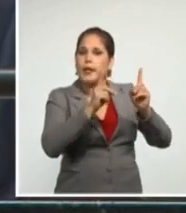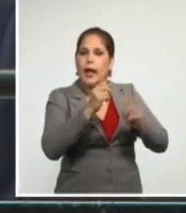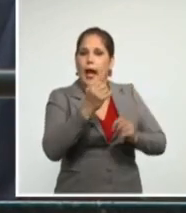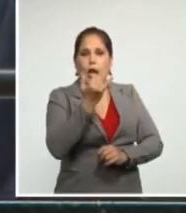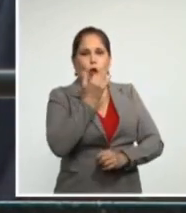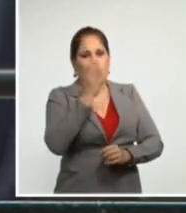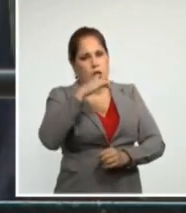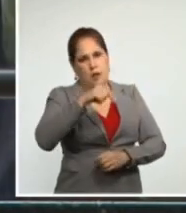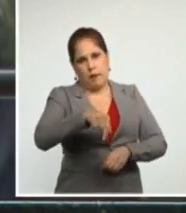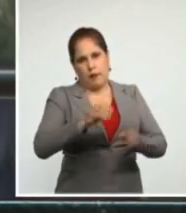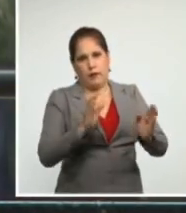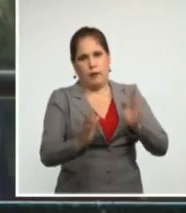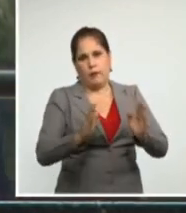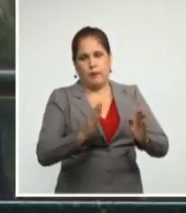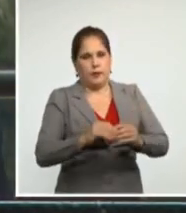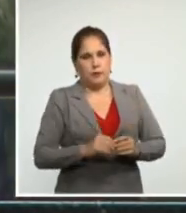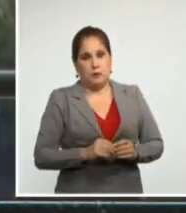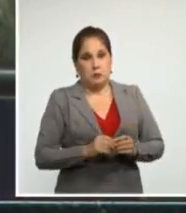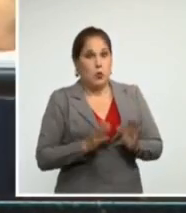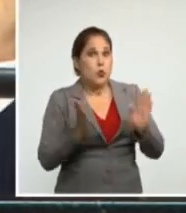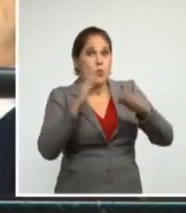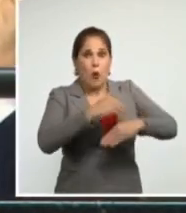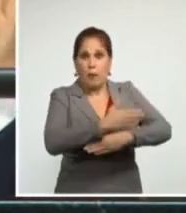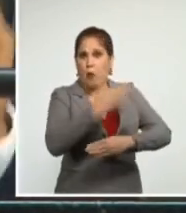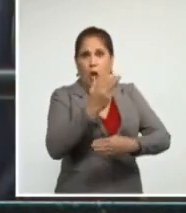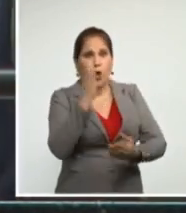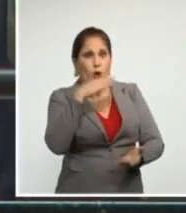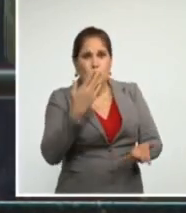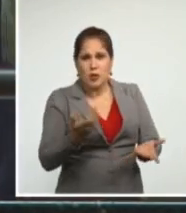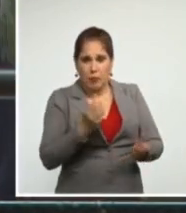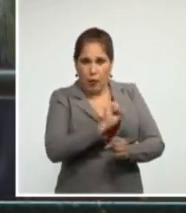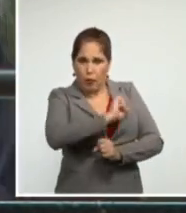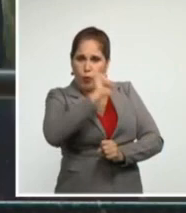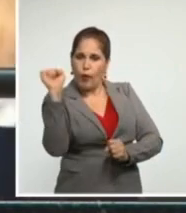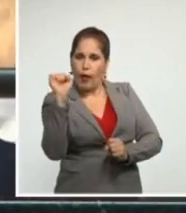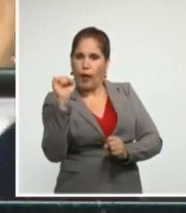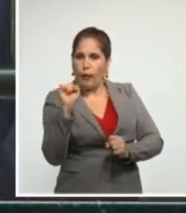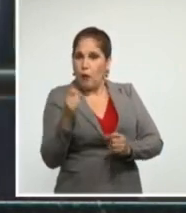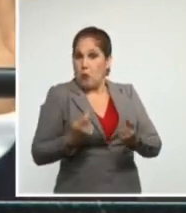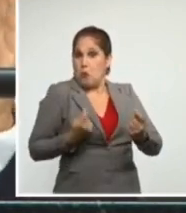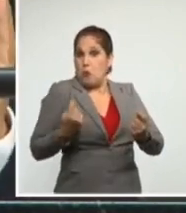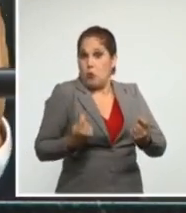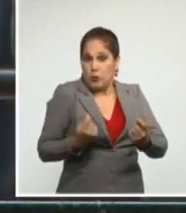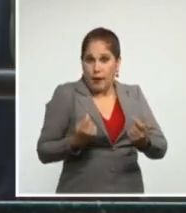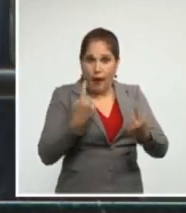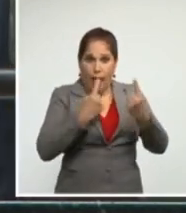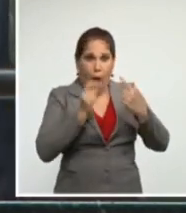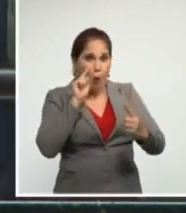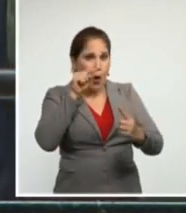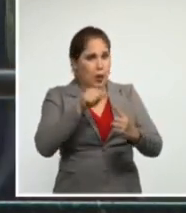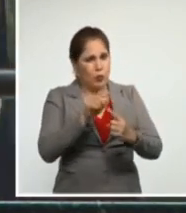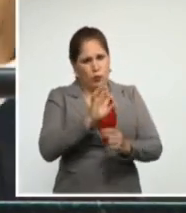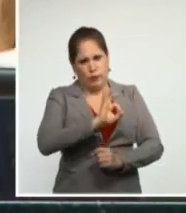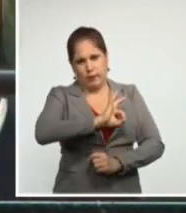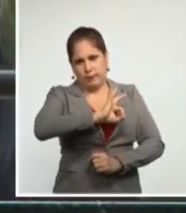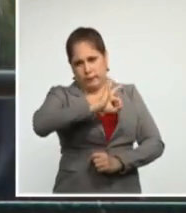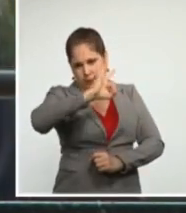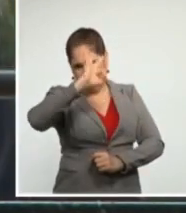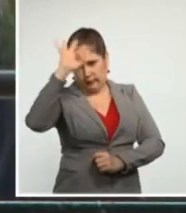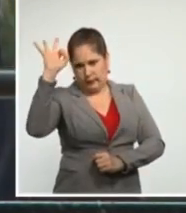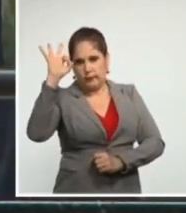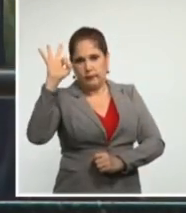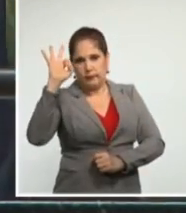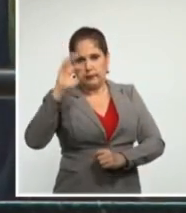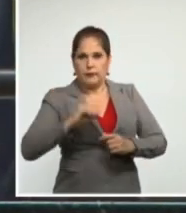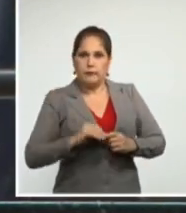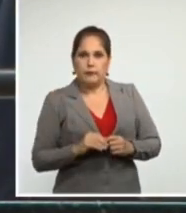e ineficaz que no ha logrado ni logrará su objetivo y ha terminado